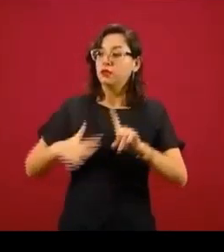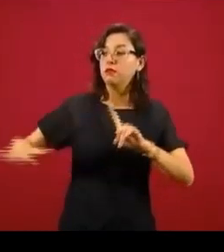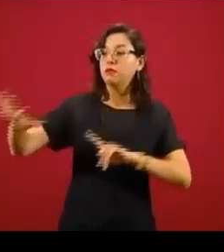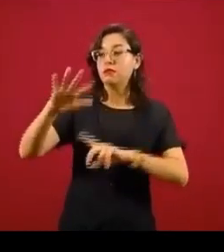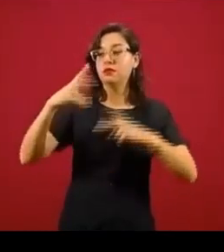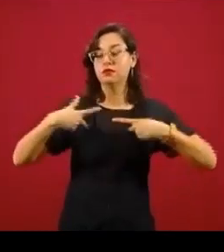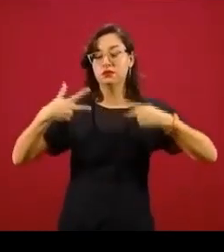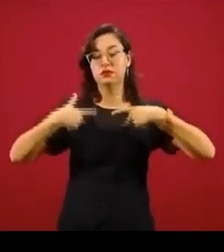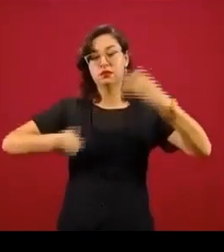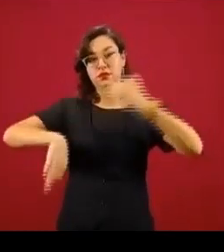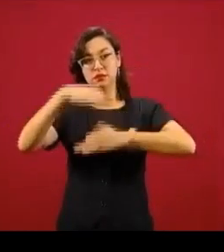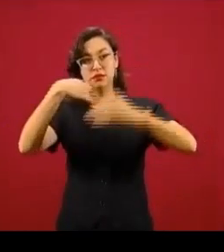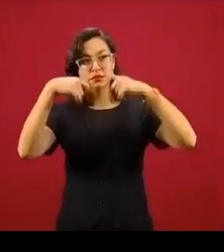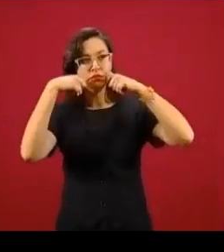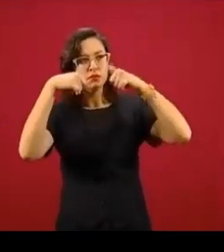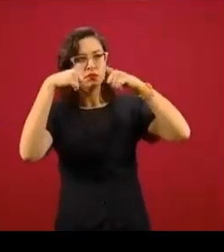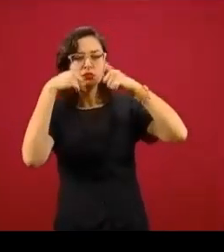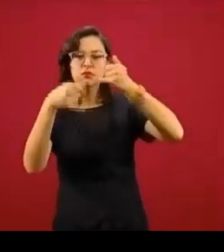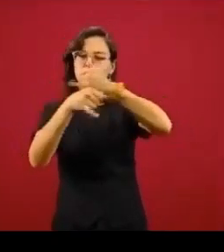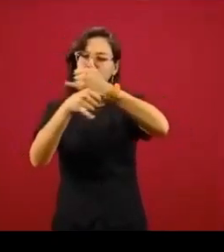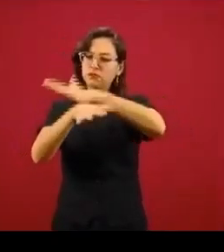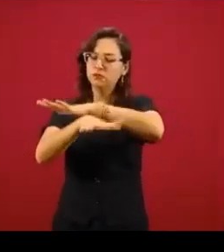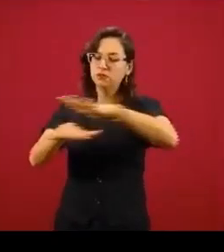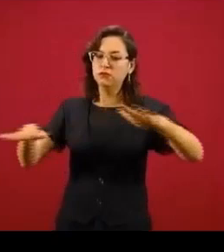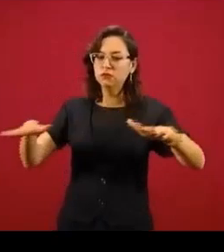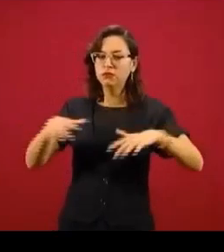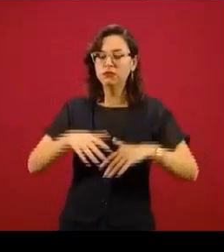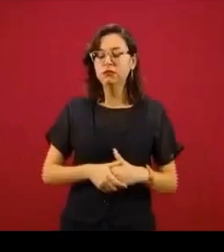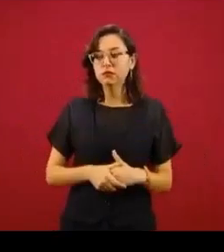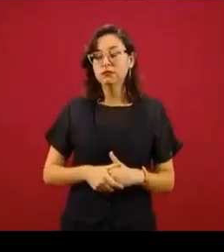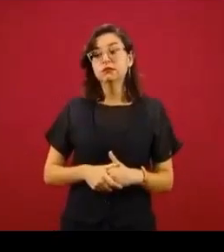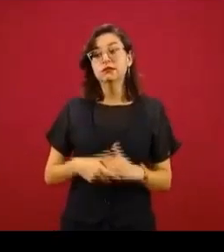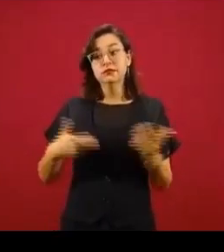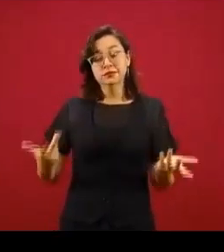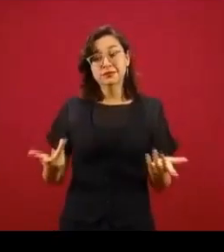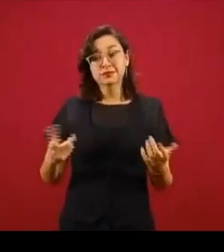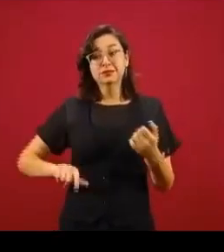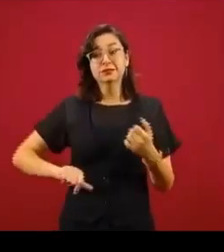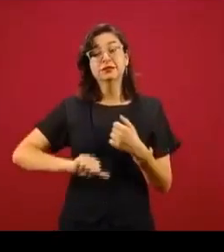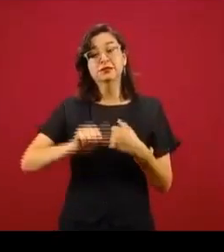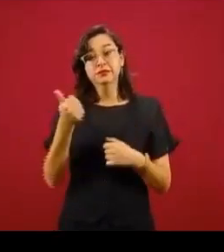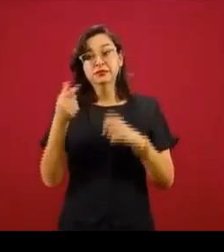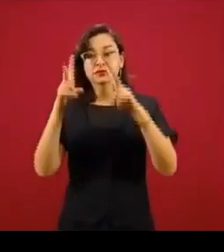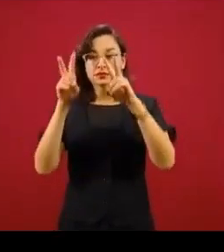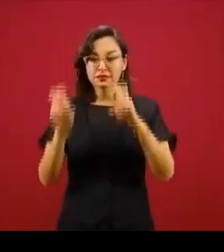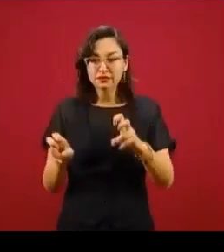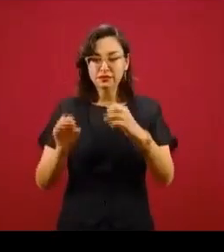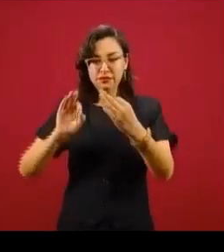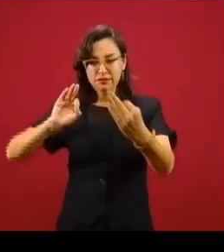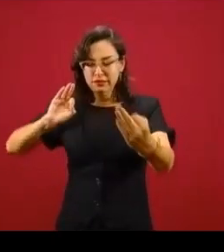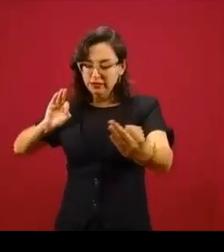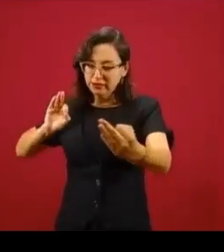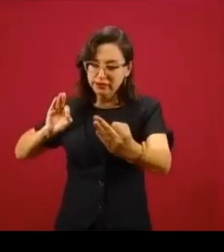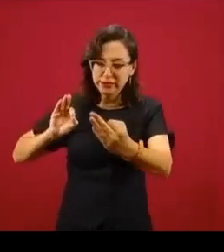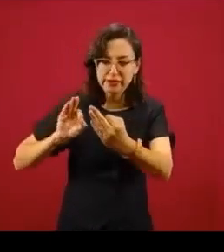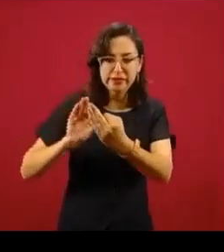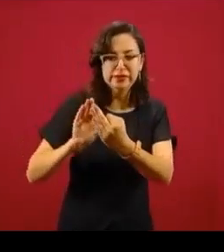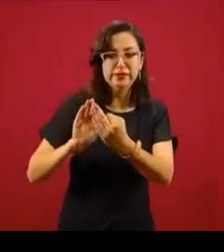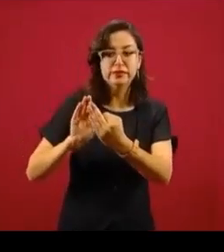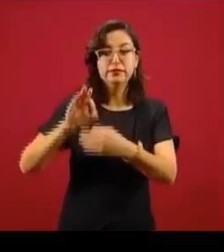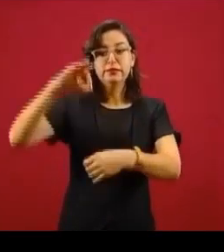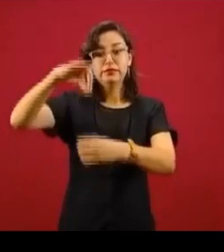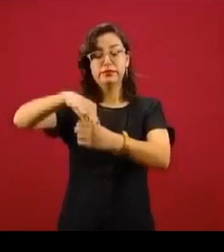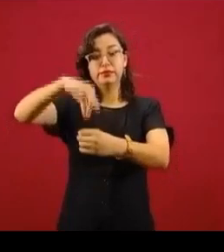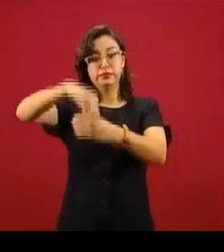Ya se van acercando las elecciones y ya